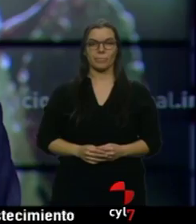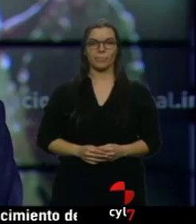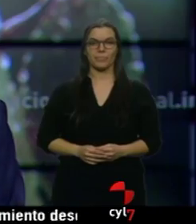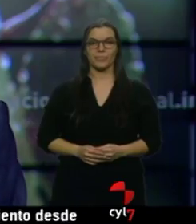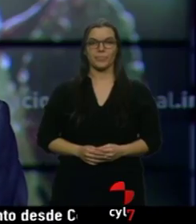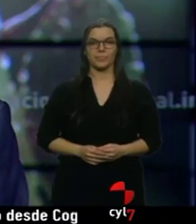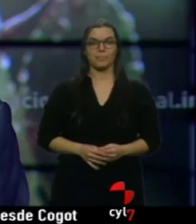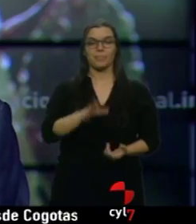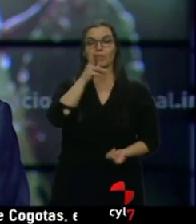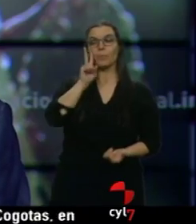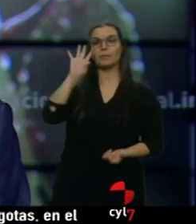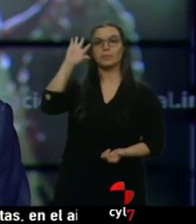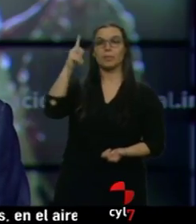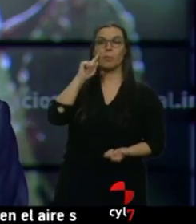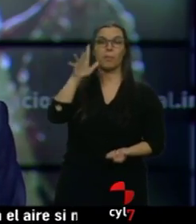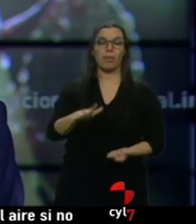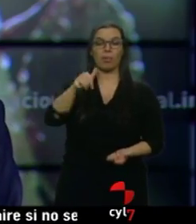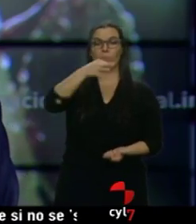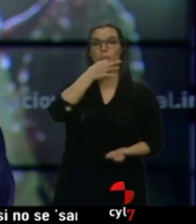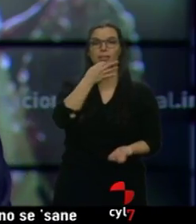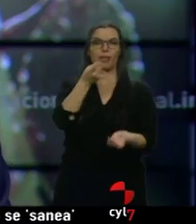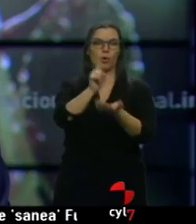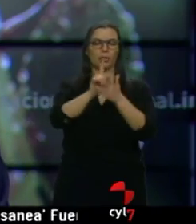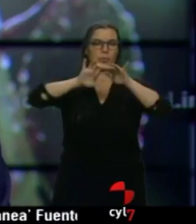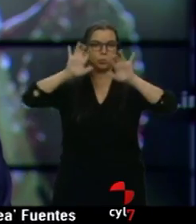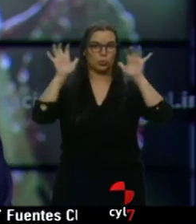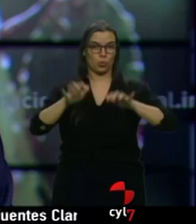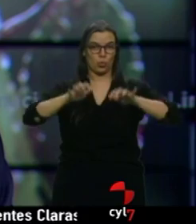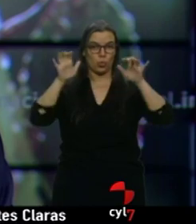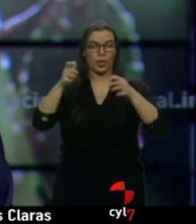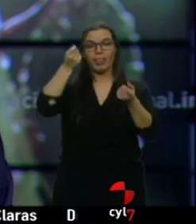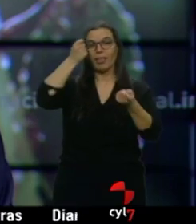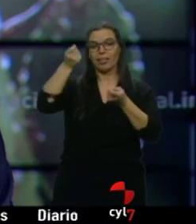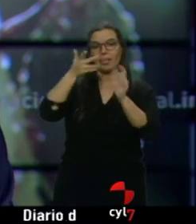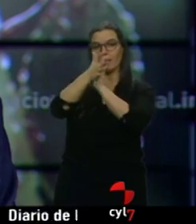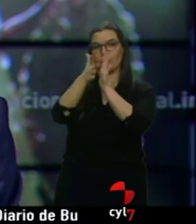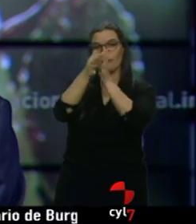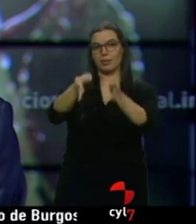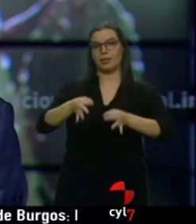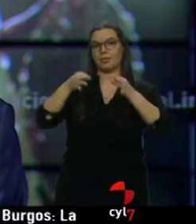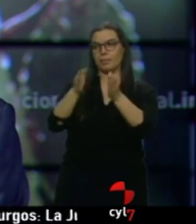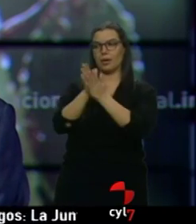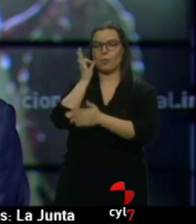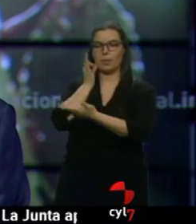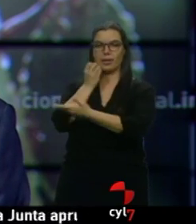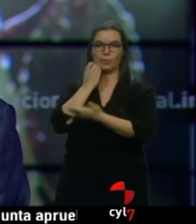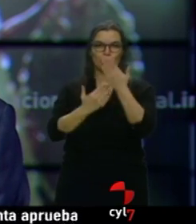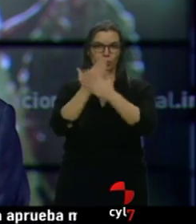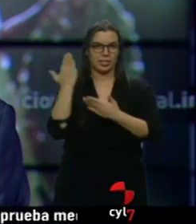Llega la hora del tiempo parece que esta tarde regresan las lluvias a la comunidad los detalles los tiene Cristina López de Val buenos días Cristina